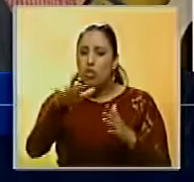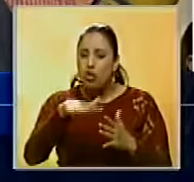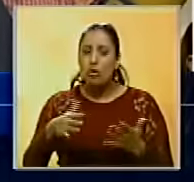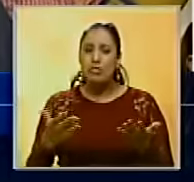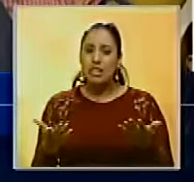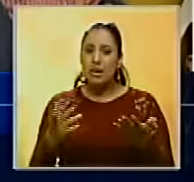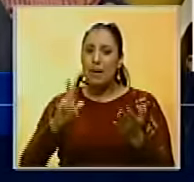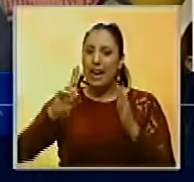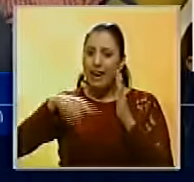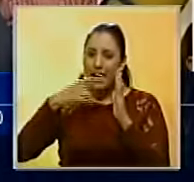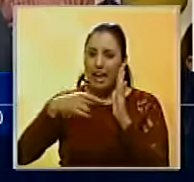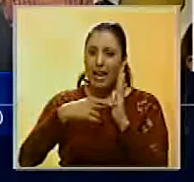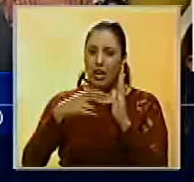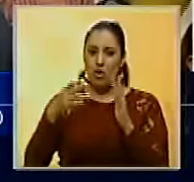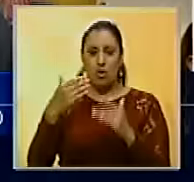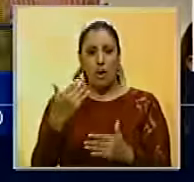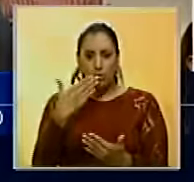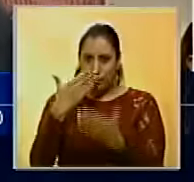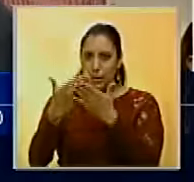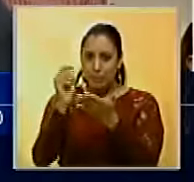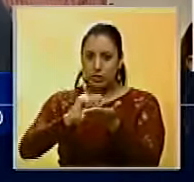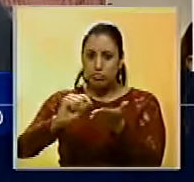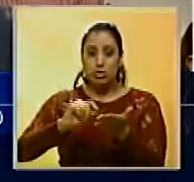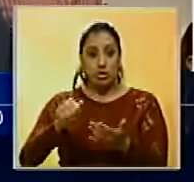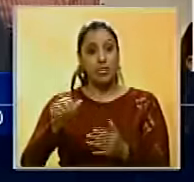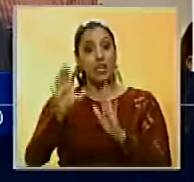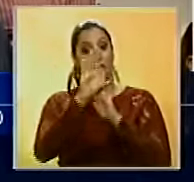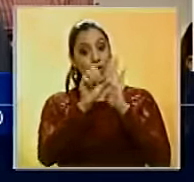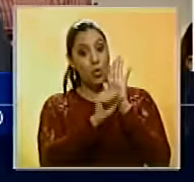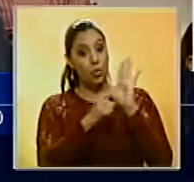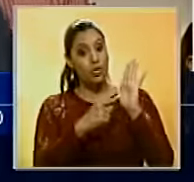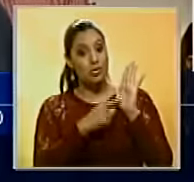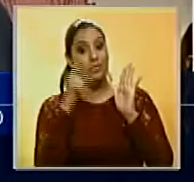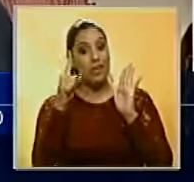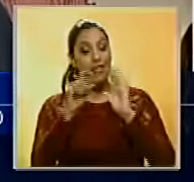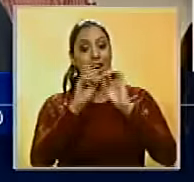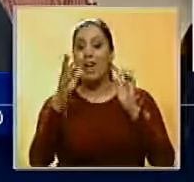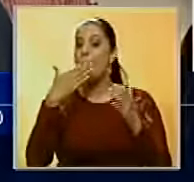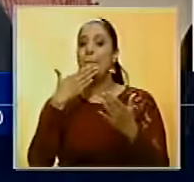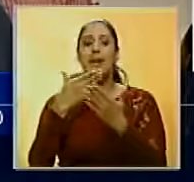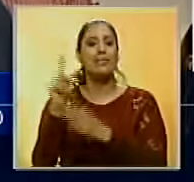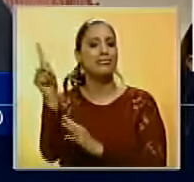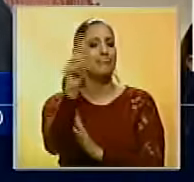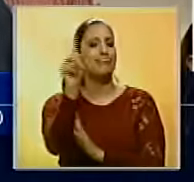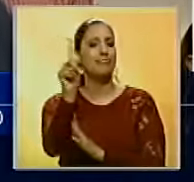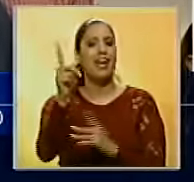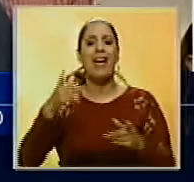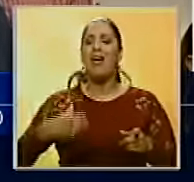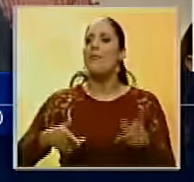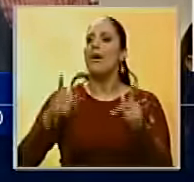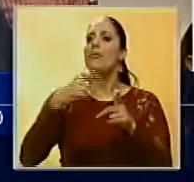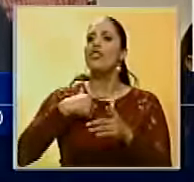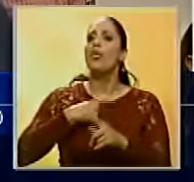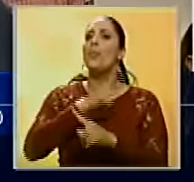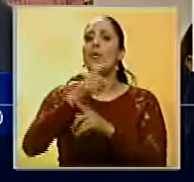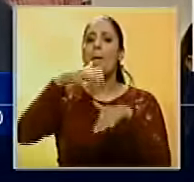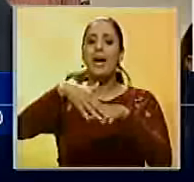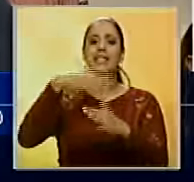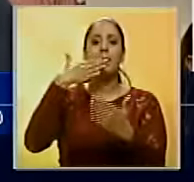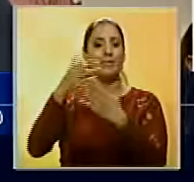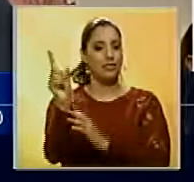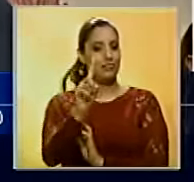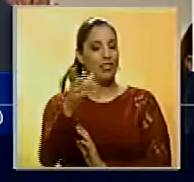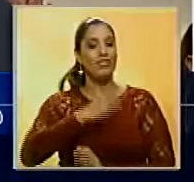jurisdicción del municipio de Libertador? ¿Pidieron el permiso? Mira, la Constitución es clara, dice que no hay que pedirle permiso a ningún funcionario para exigir un derecho. Estamos